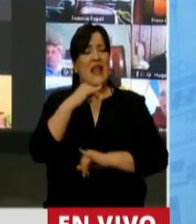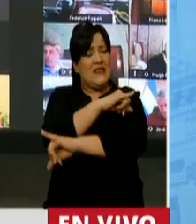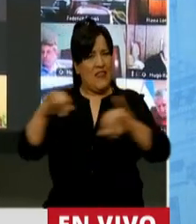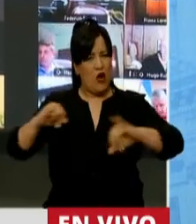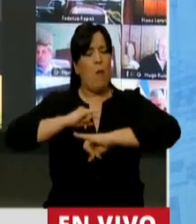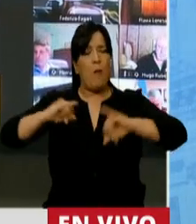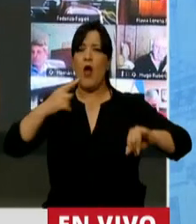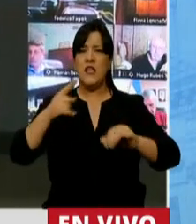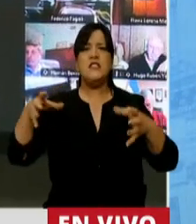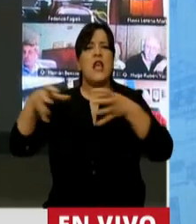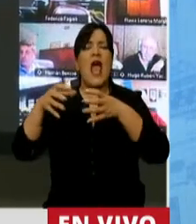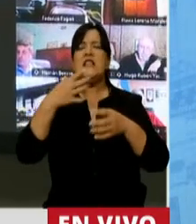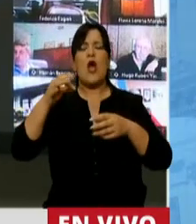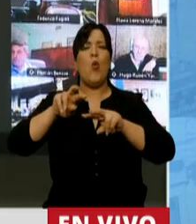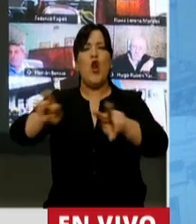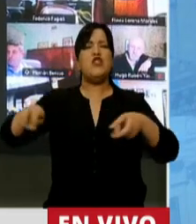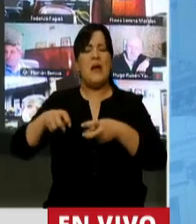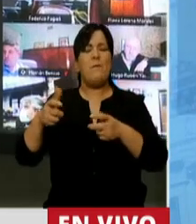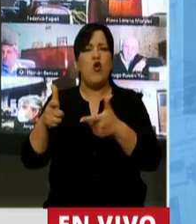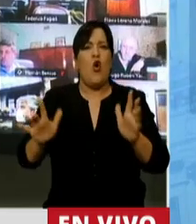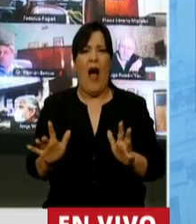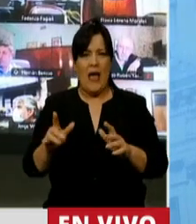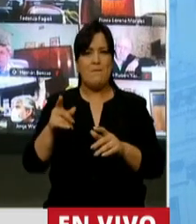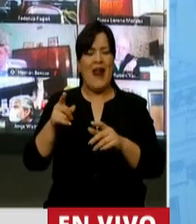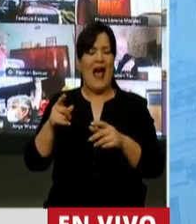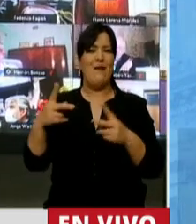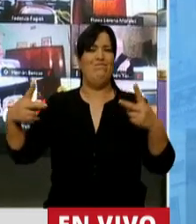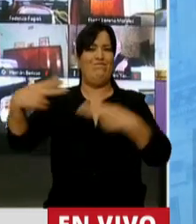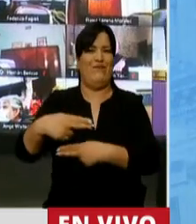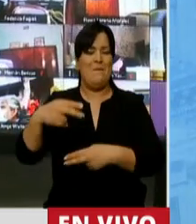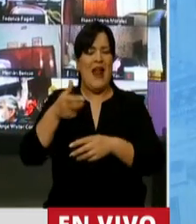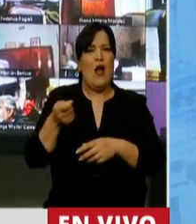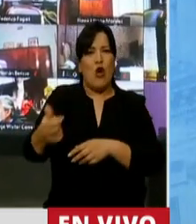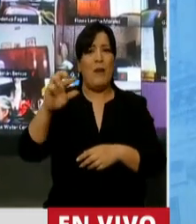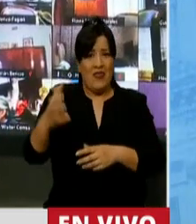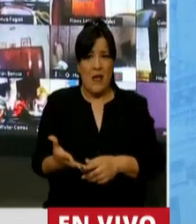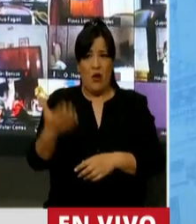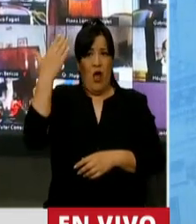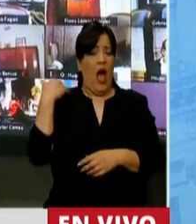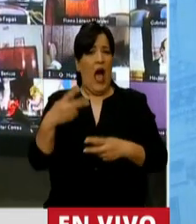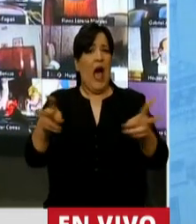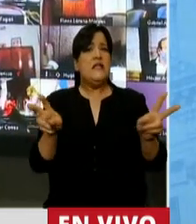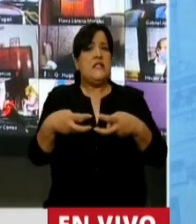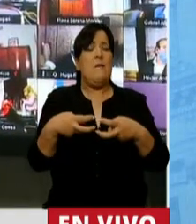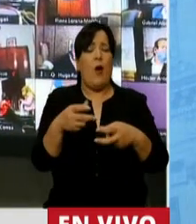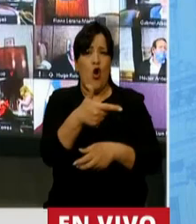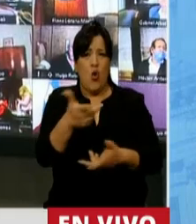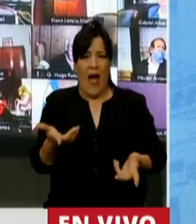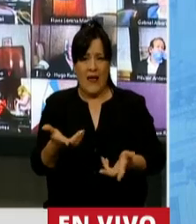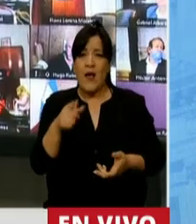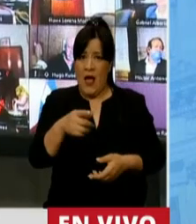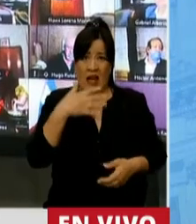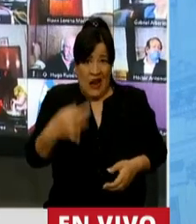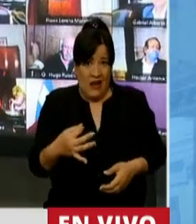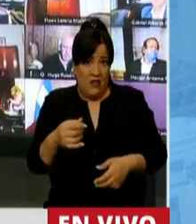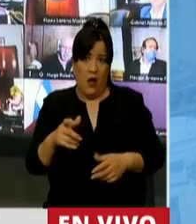en su gobierno no iba a haber cepo. Y acá está en una entrevista en Córdoba. Él lo prometió, no hay cepo. Es verdad, hay un